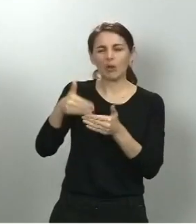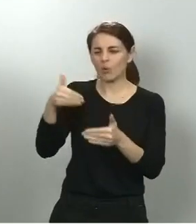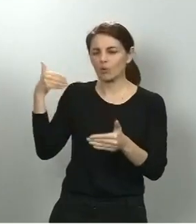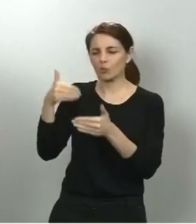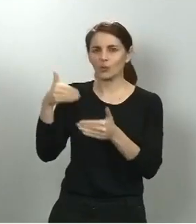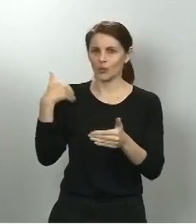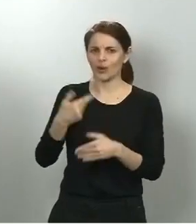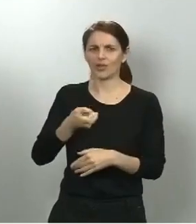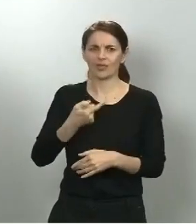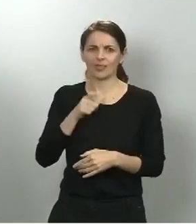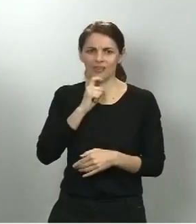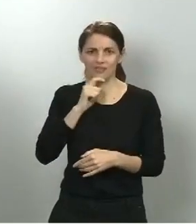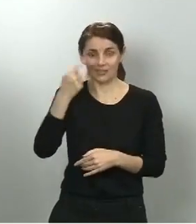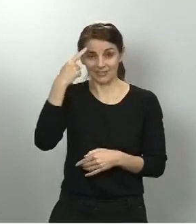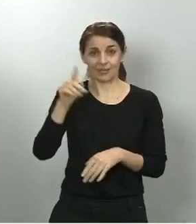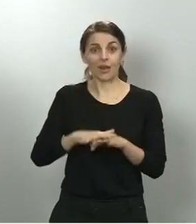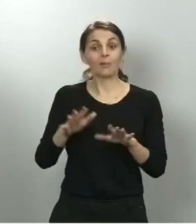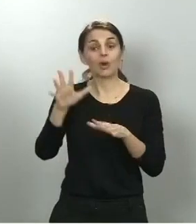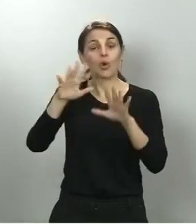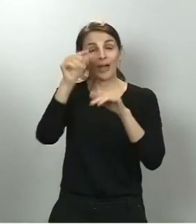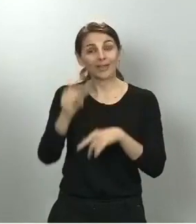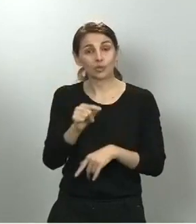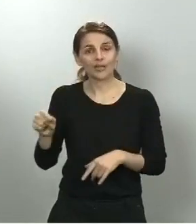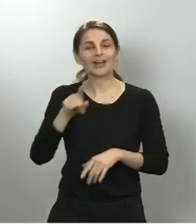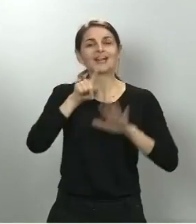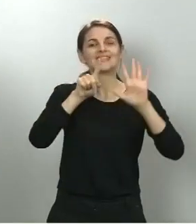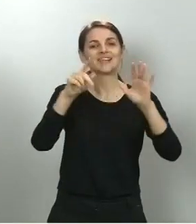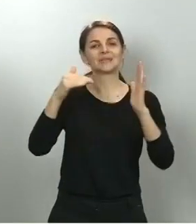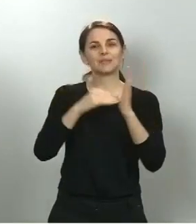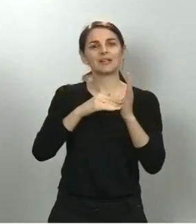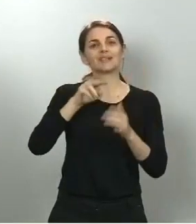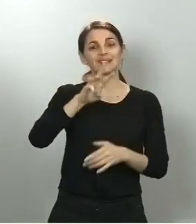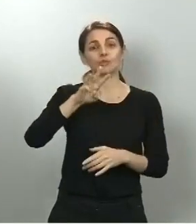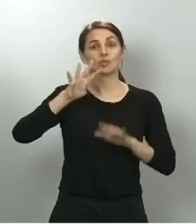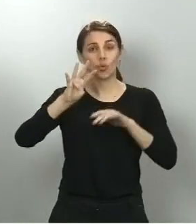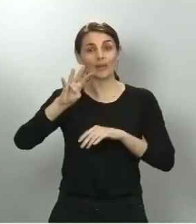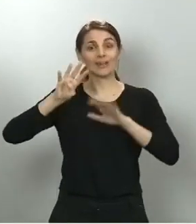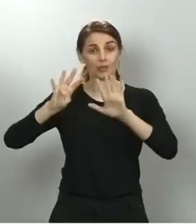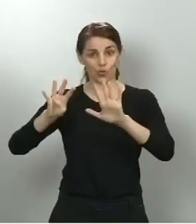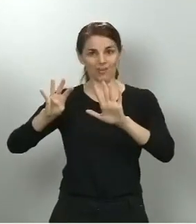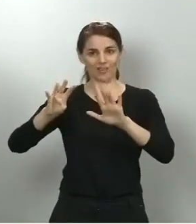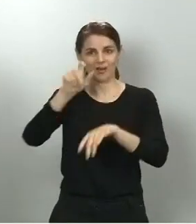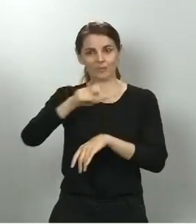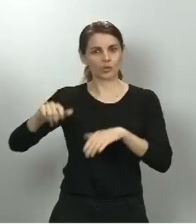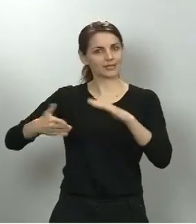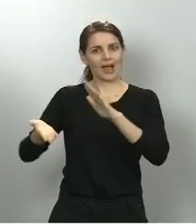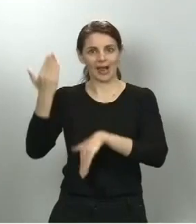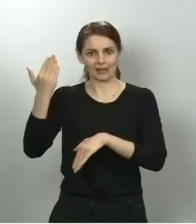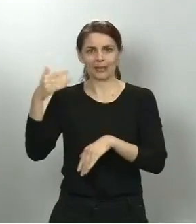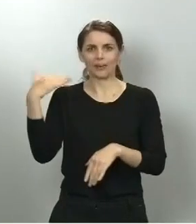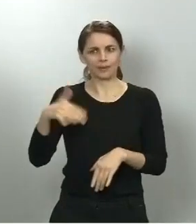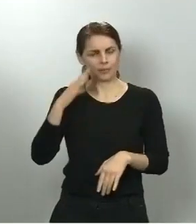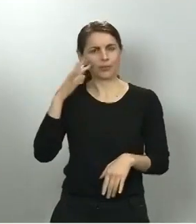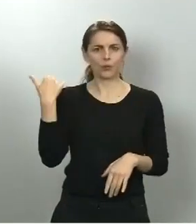total se han notificado 6.399 nuevos recuperados, que es un incremento muy importante respecto al total y que son claramente